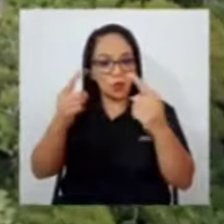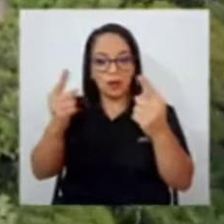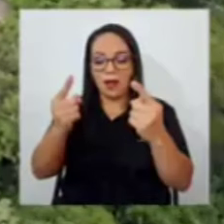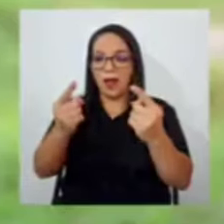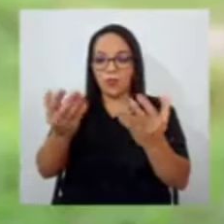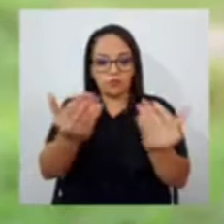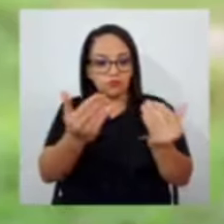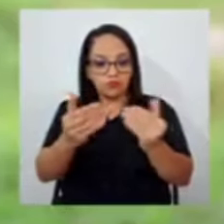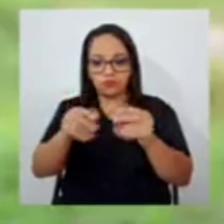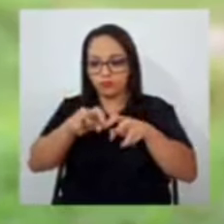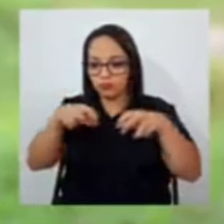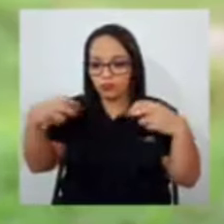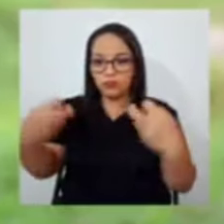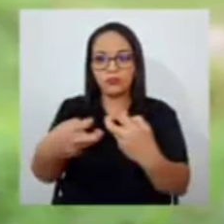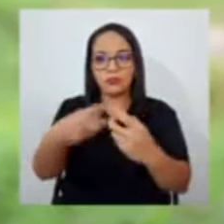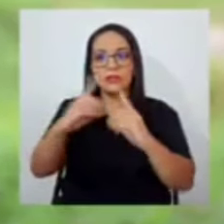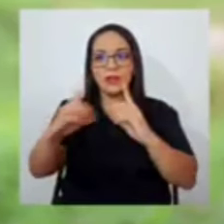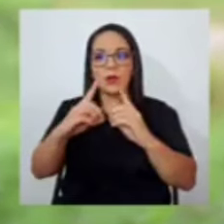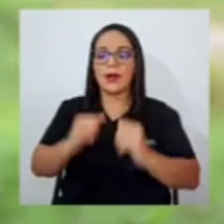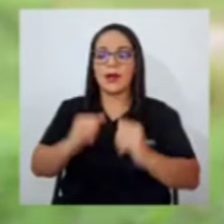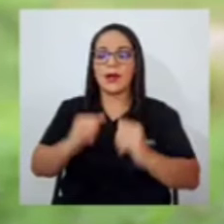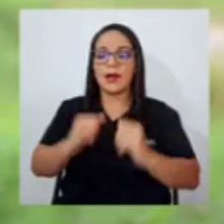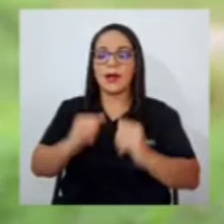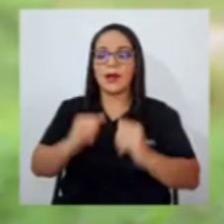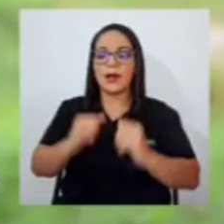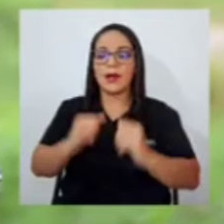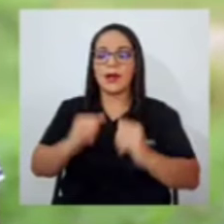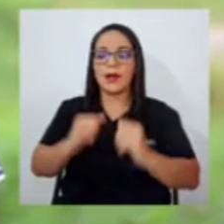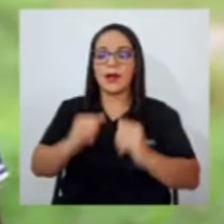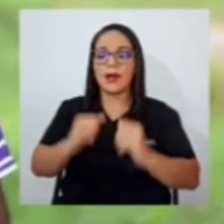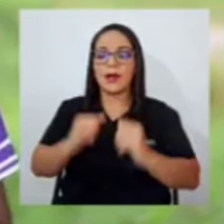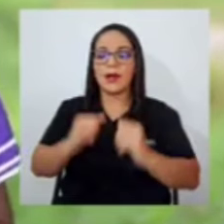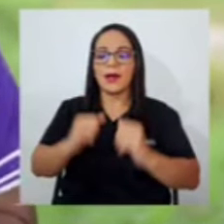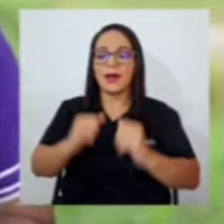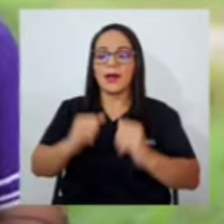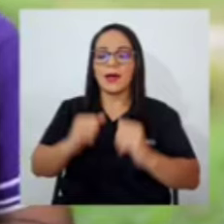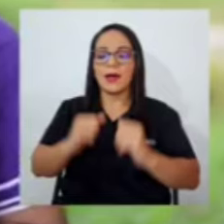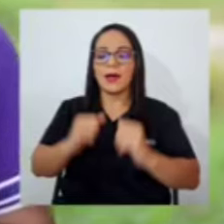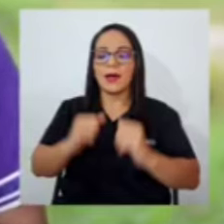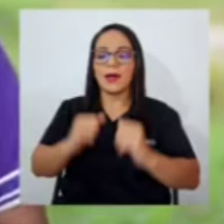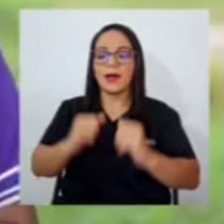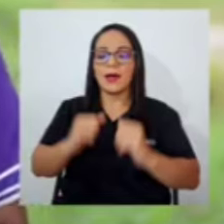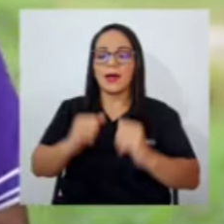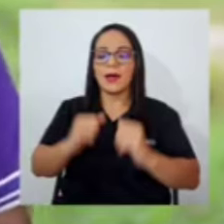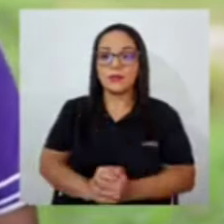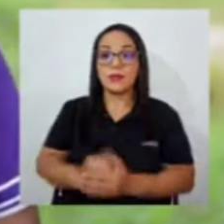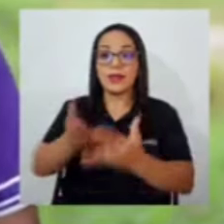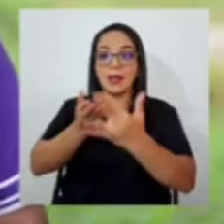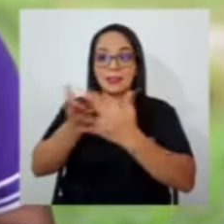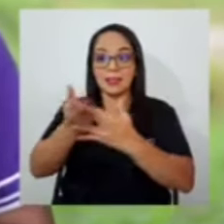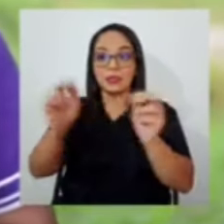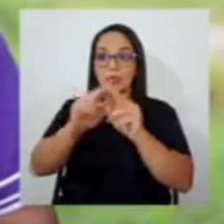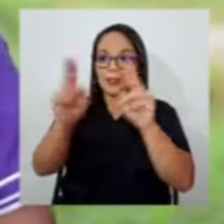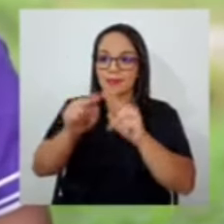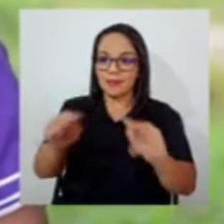dialogar. Para mí es importante porque, por ejemplo, para el acceso a internet,